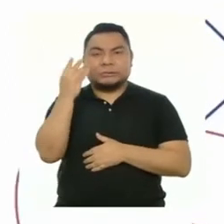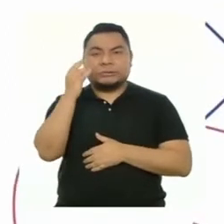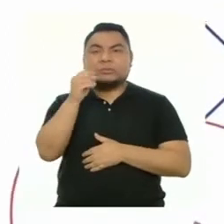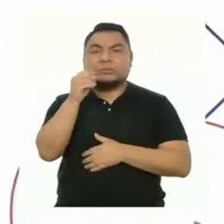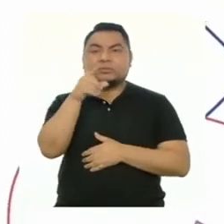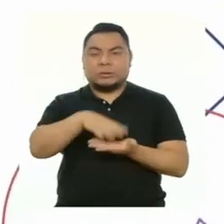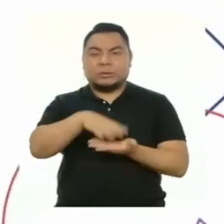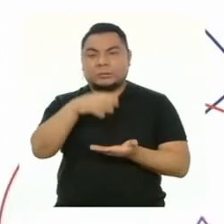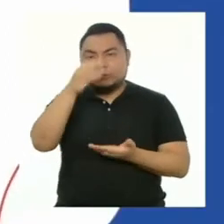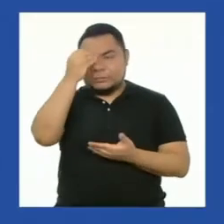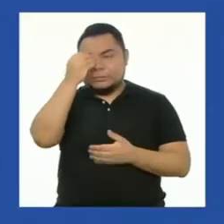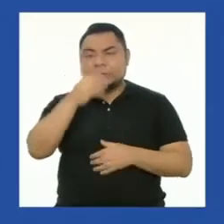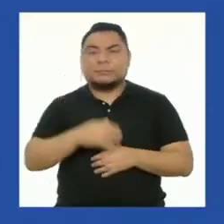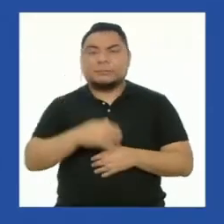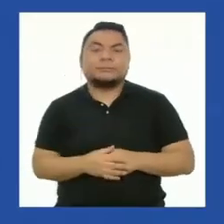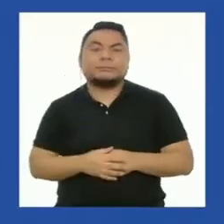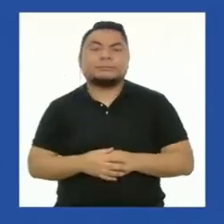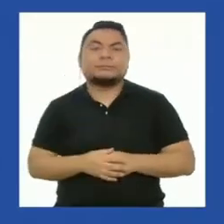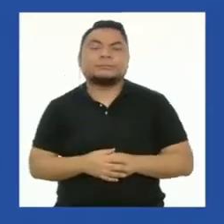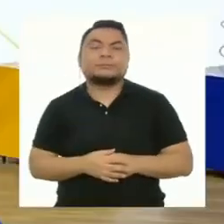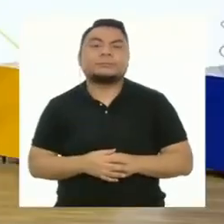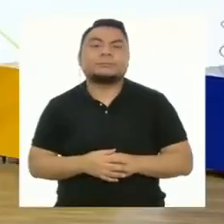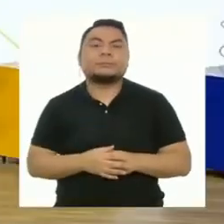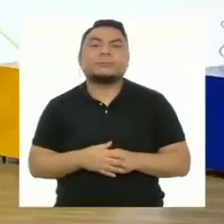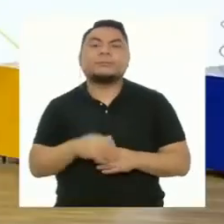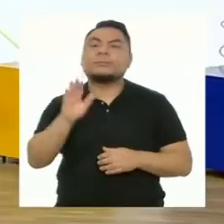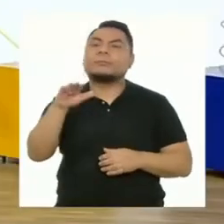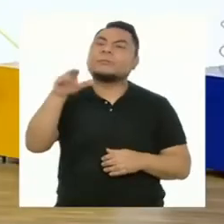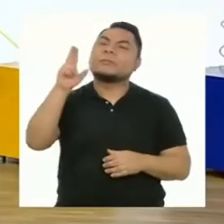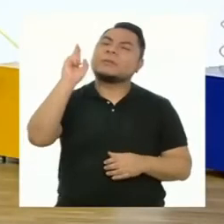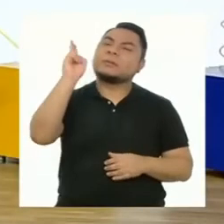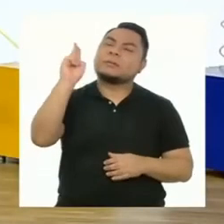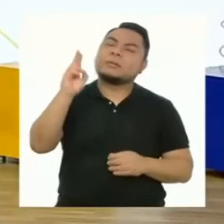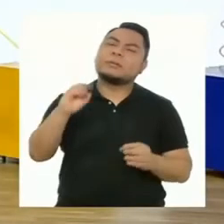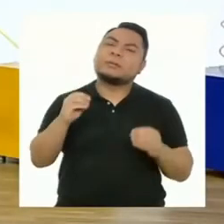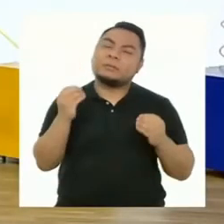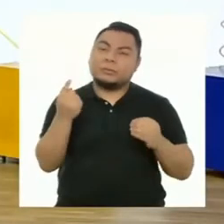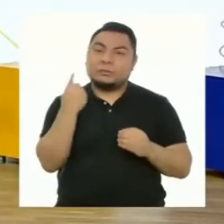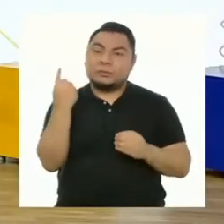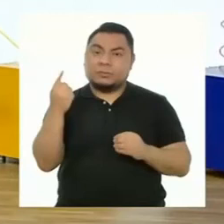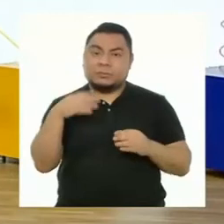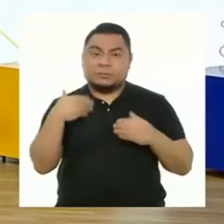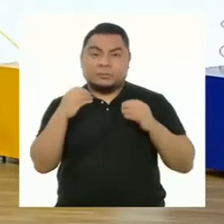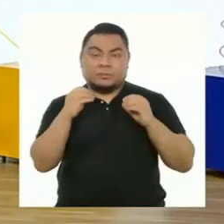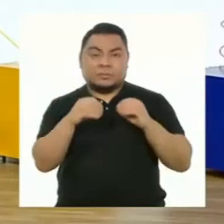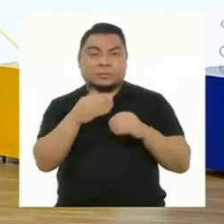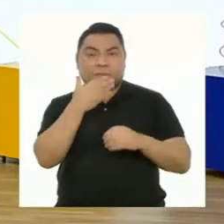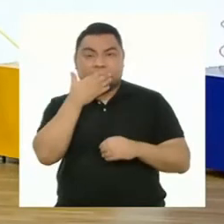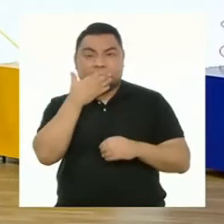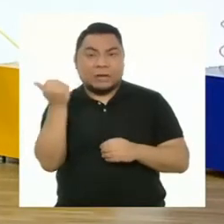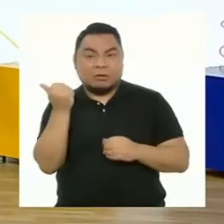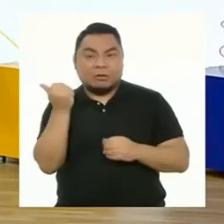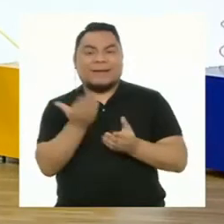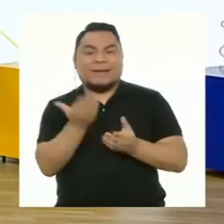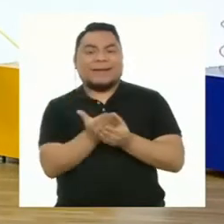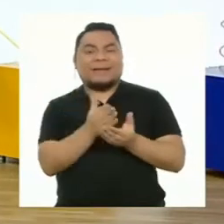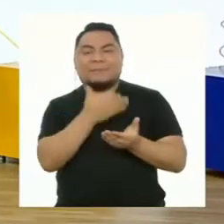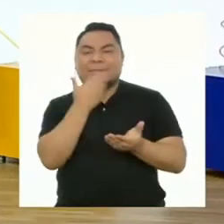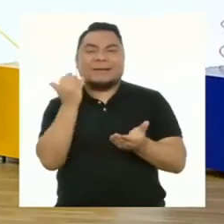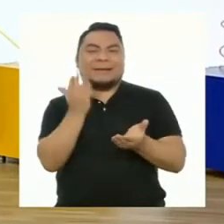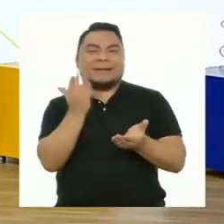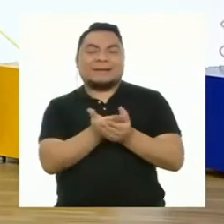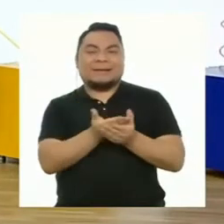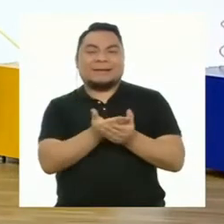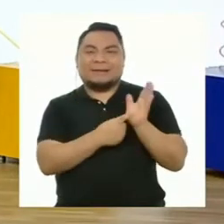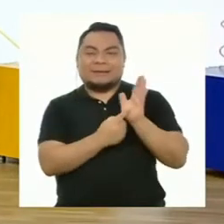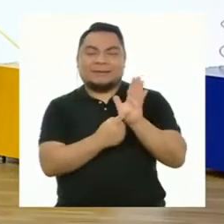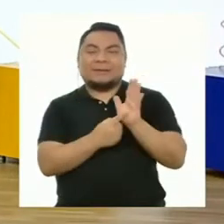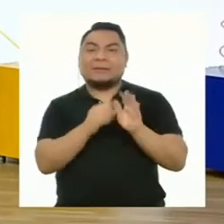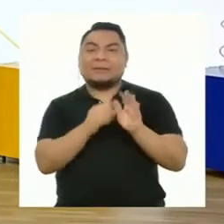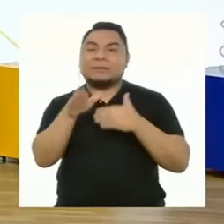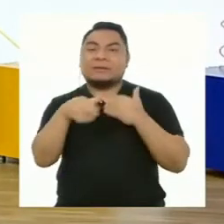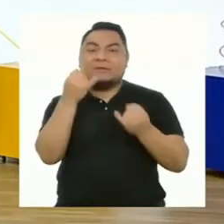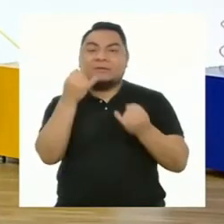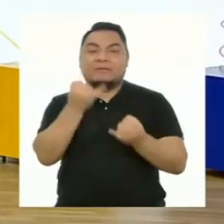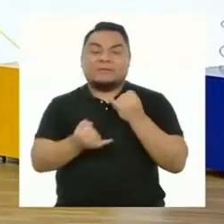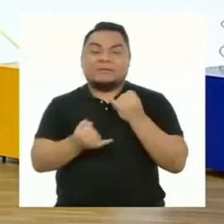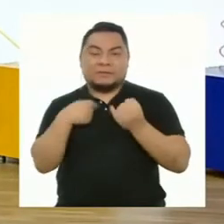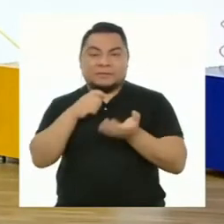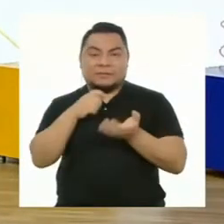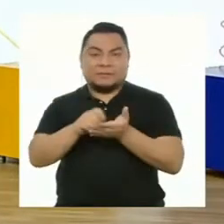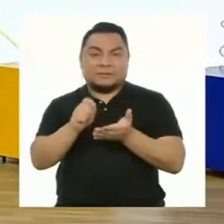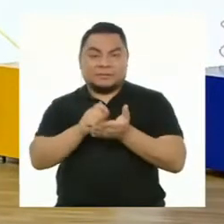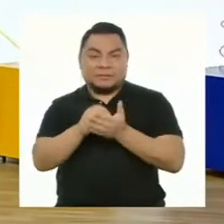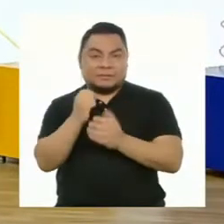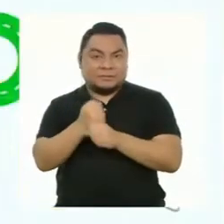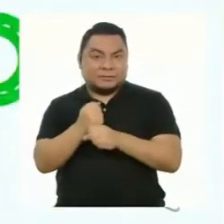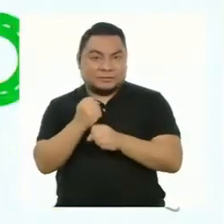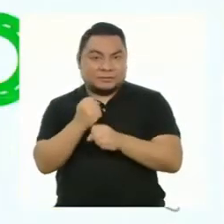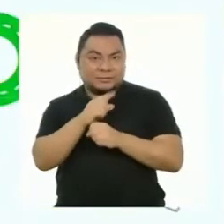sobre su aprendizaje. Profesor, ¿pero solo ponemos lo mejorcito? Es decir, ¿solo las versiones finales de